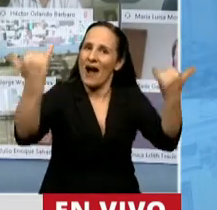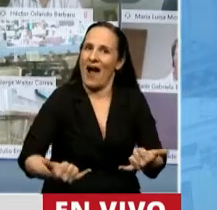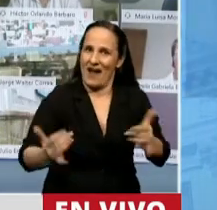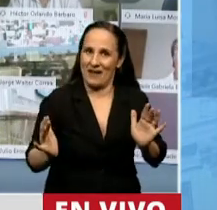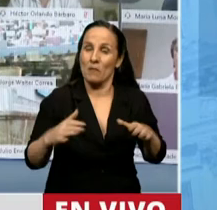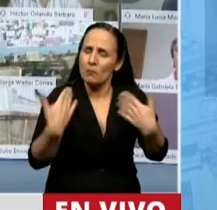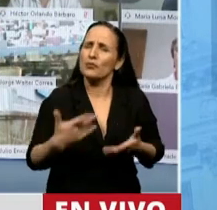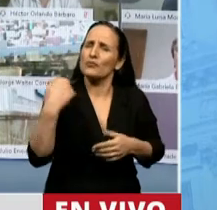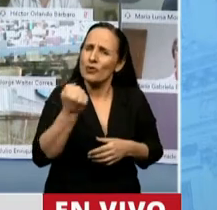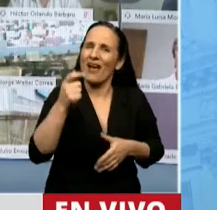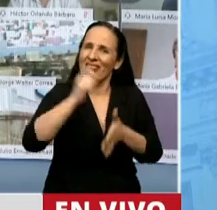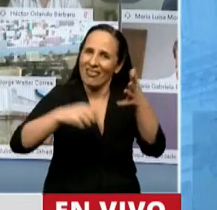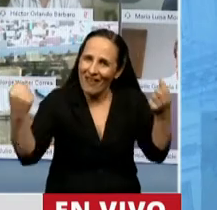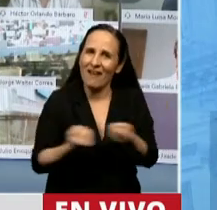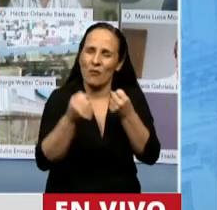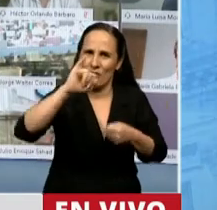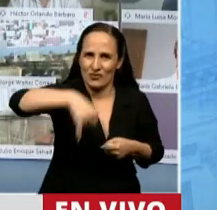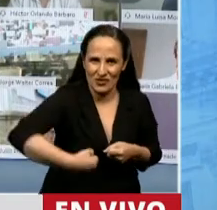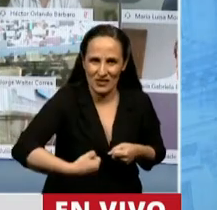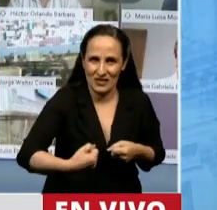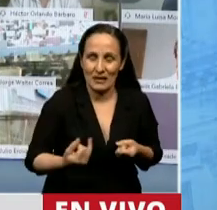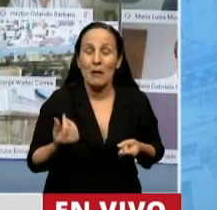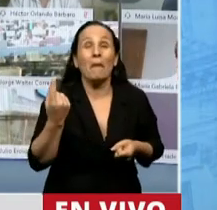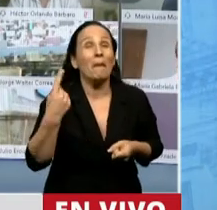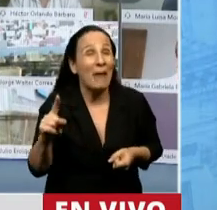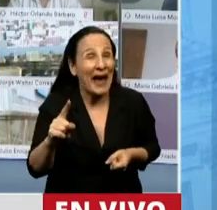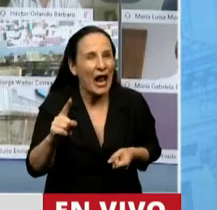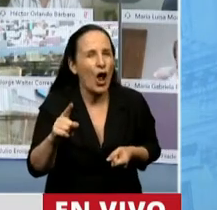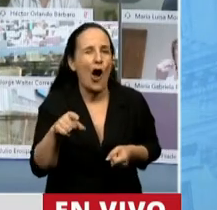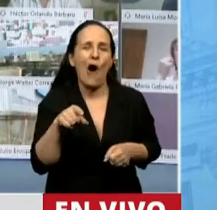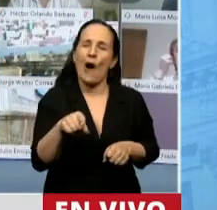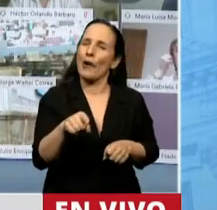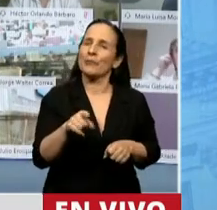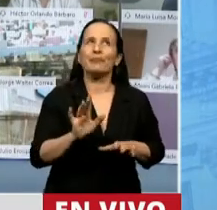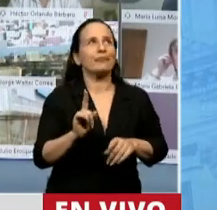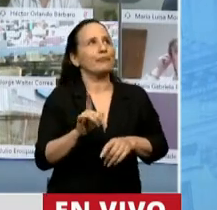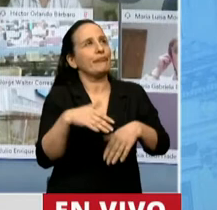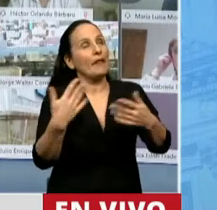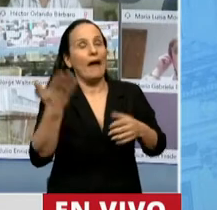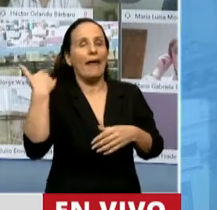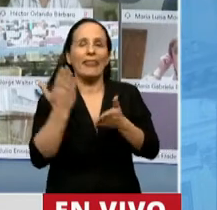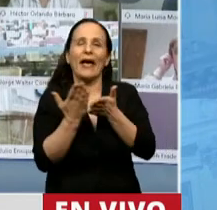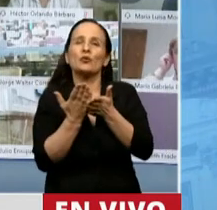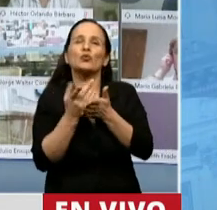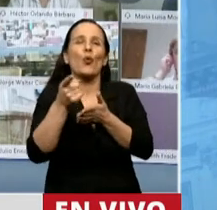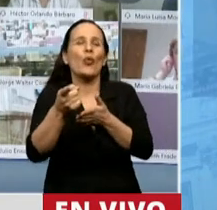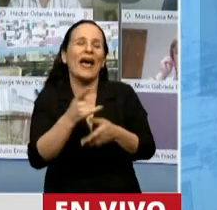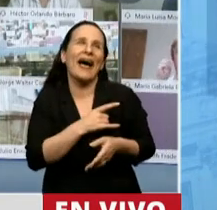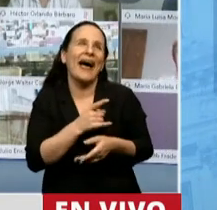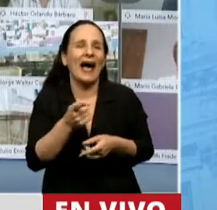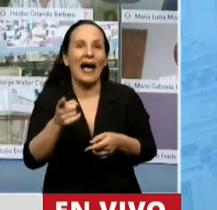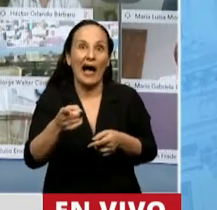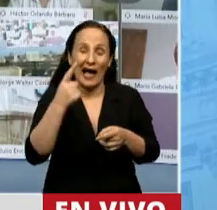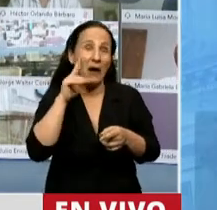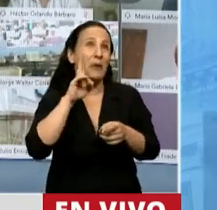este convenio y la aprobación de esto. Pero no que, cuando lo estudiábamos, decíamos que el elefante que nos ponen